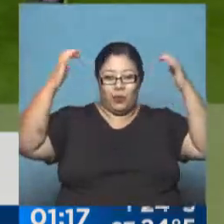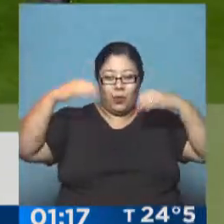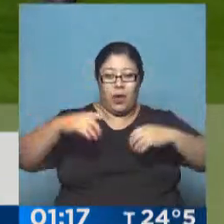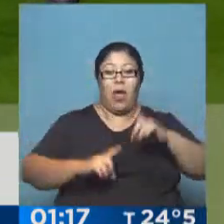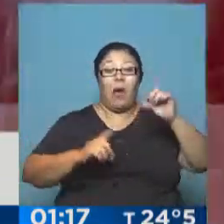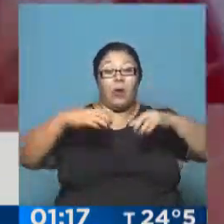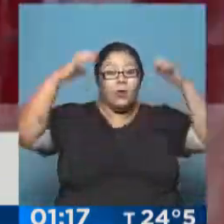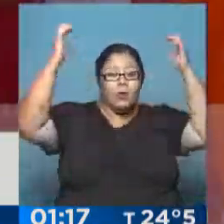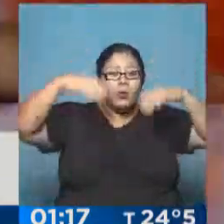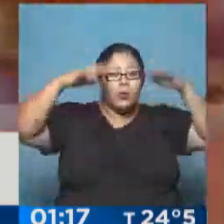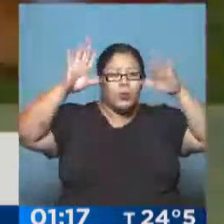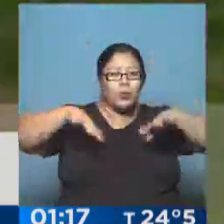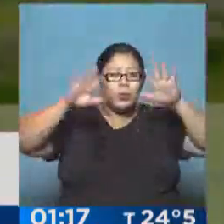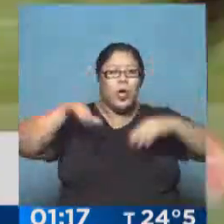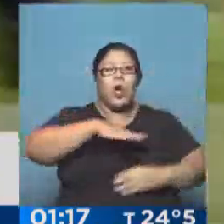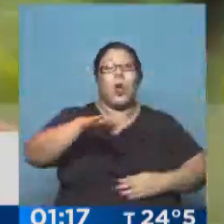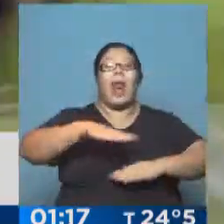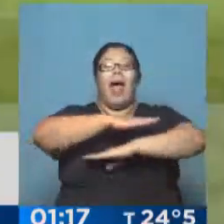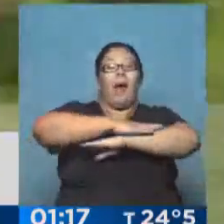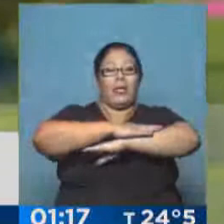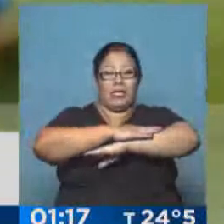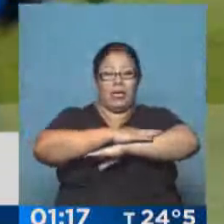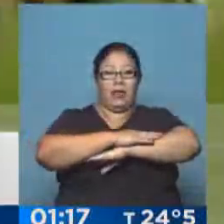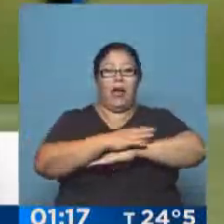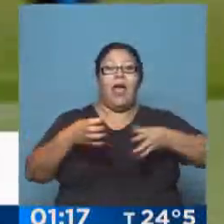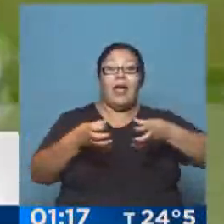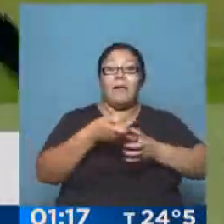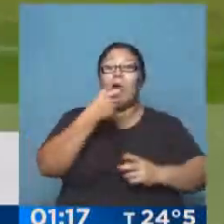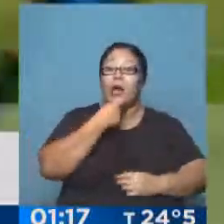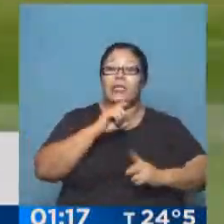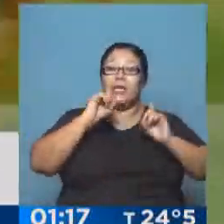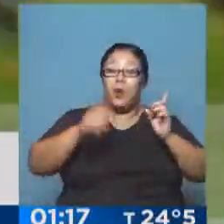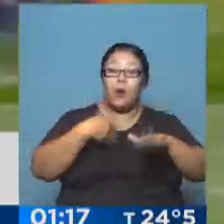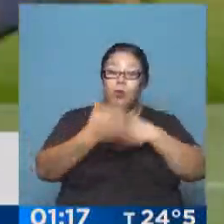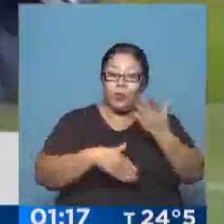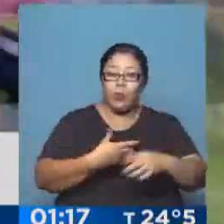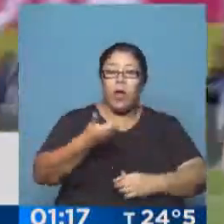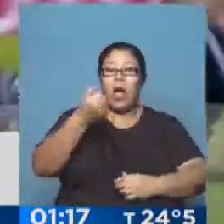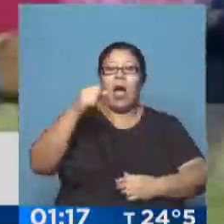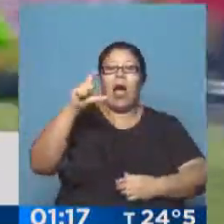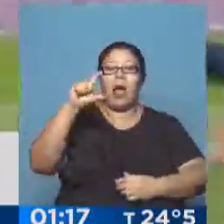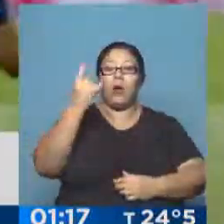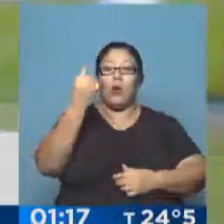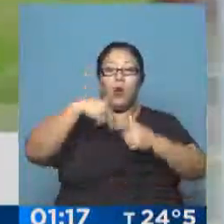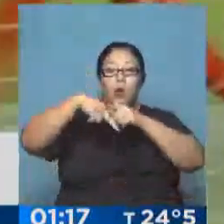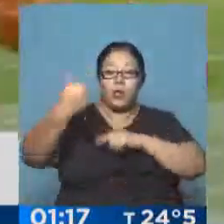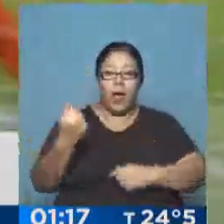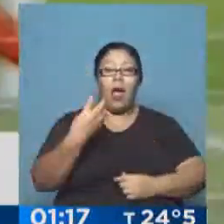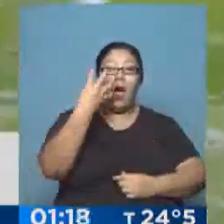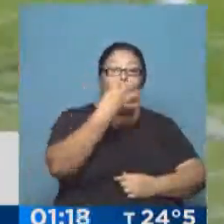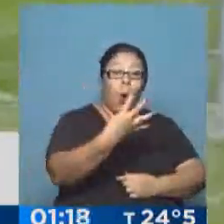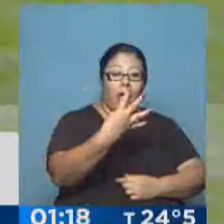fuerte la llovizna allí en Avellaneda. Nada detuvo este Racing que llegaba por medio de Marcos Acuña al cuarto gol. 37 minutos.